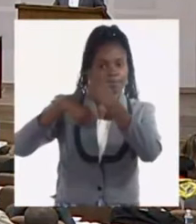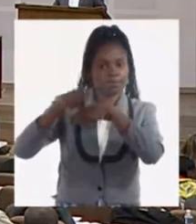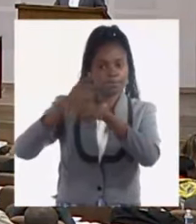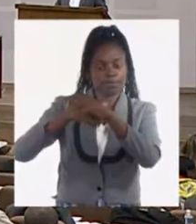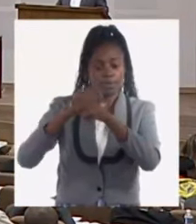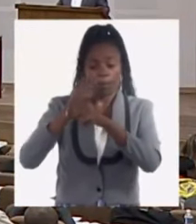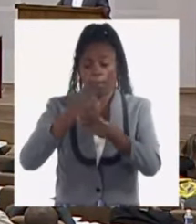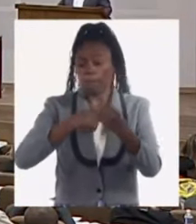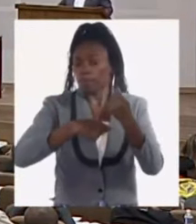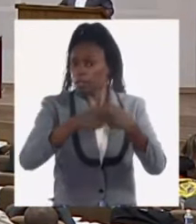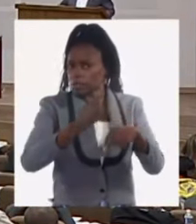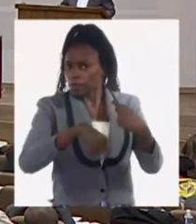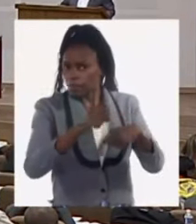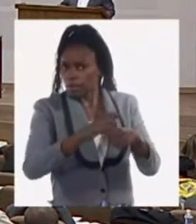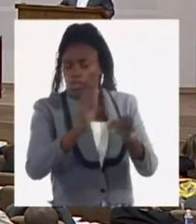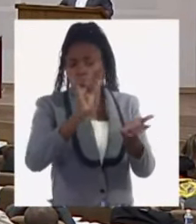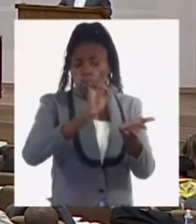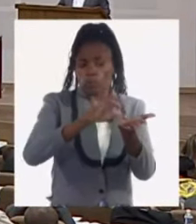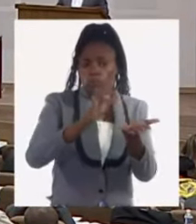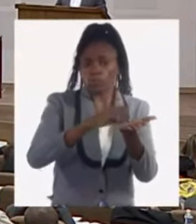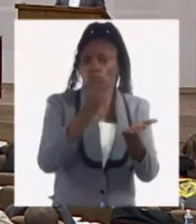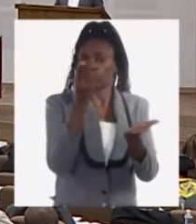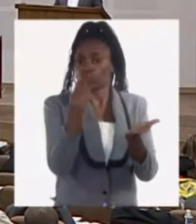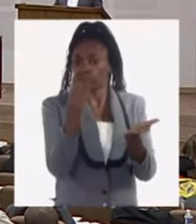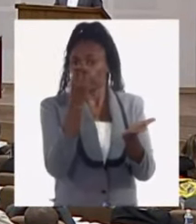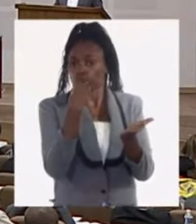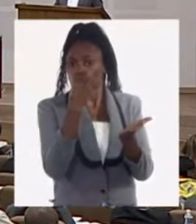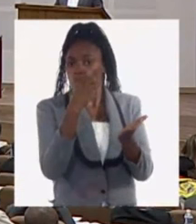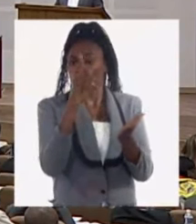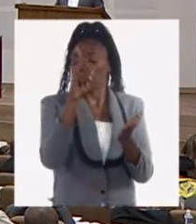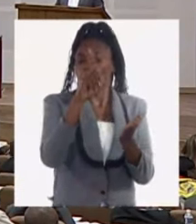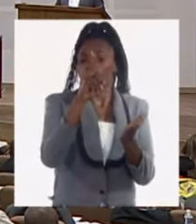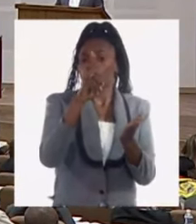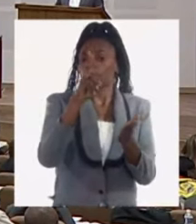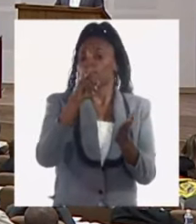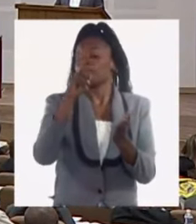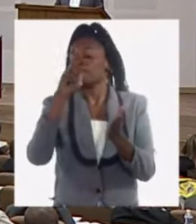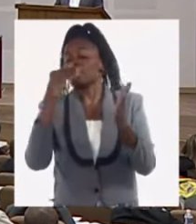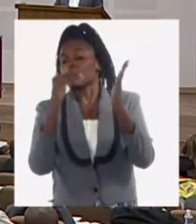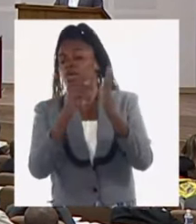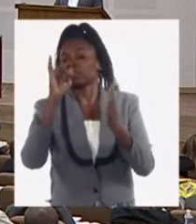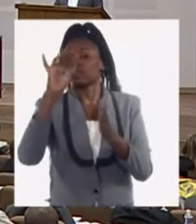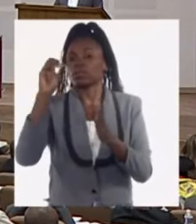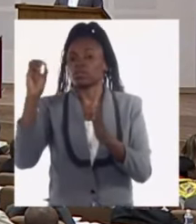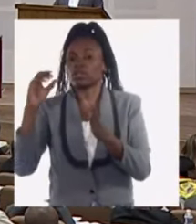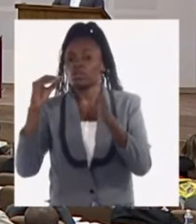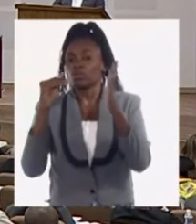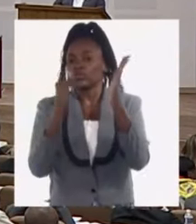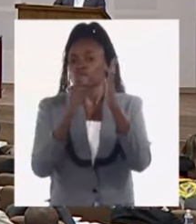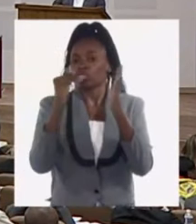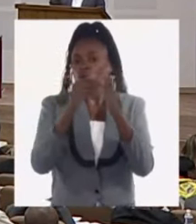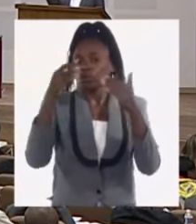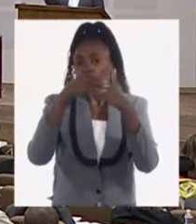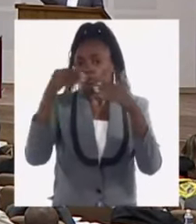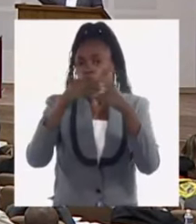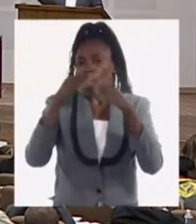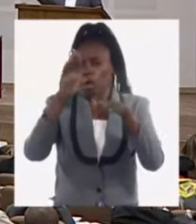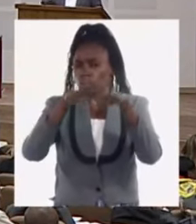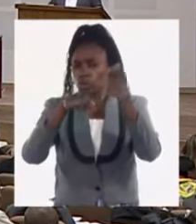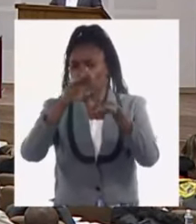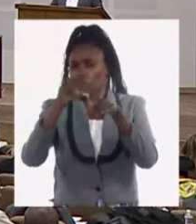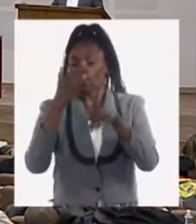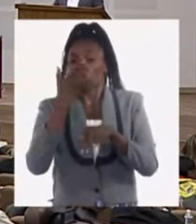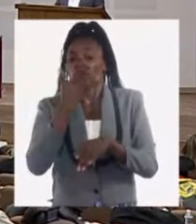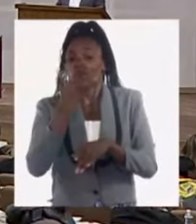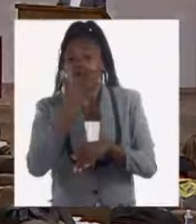distribuye por la canasta está en el entorno de los 1.600 millones de dólares, comparen ese costo con las